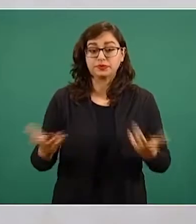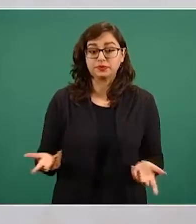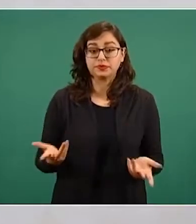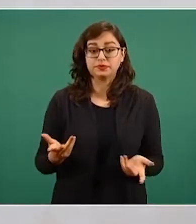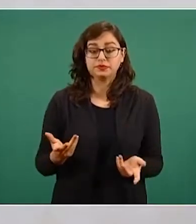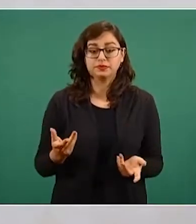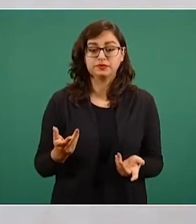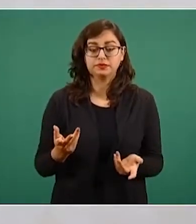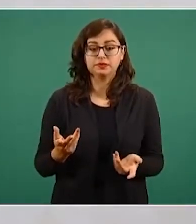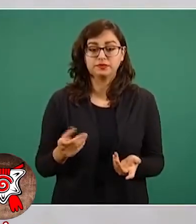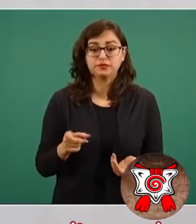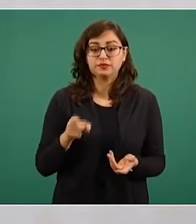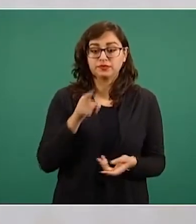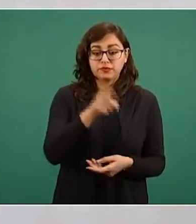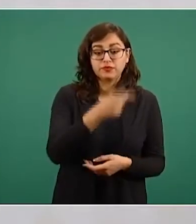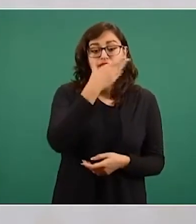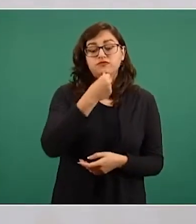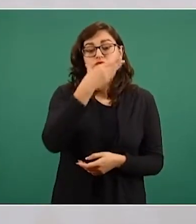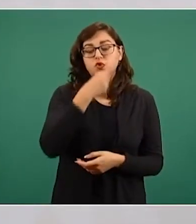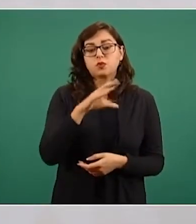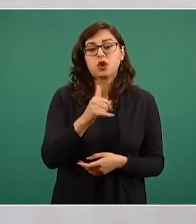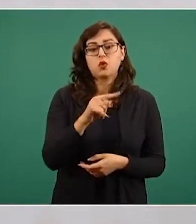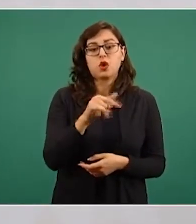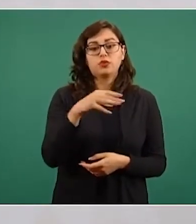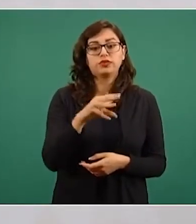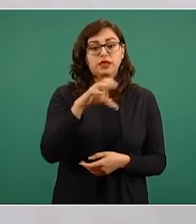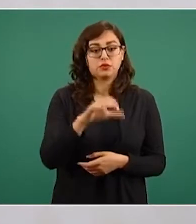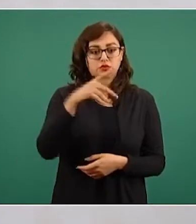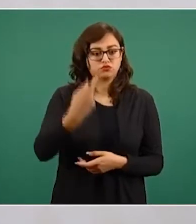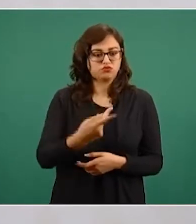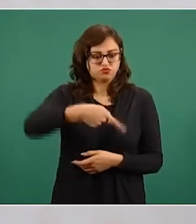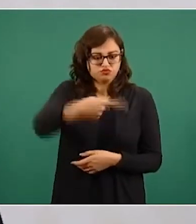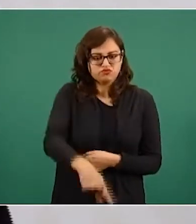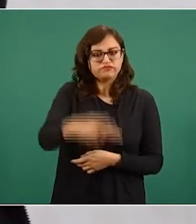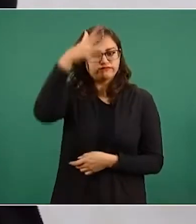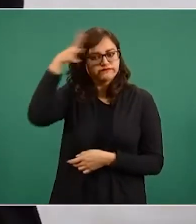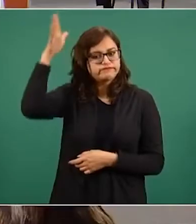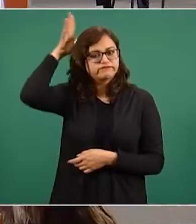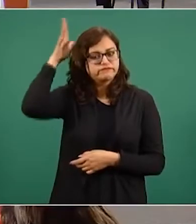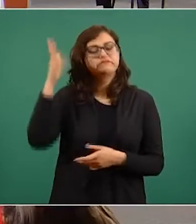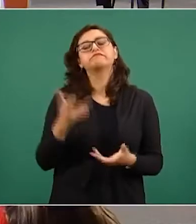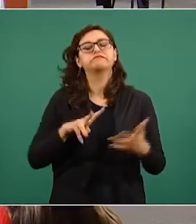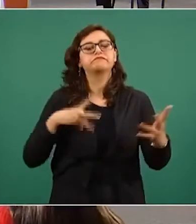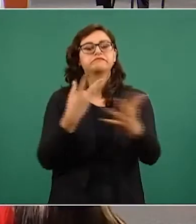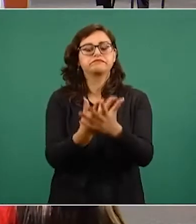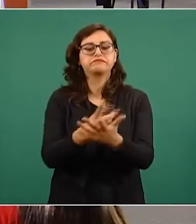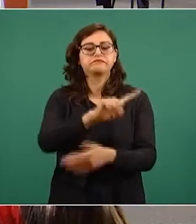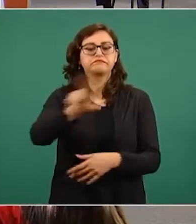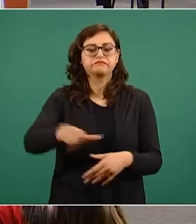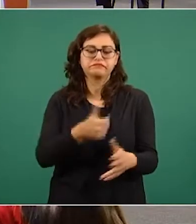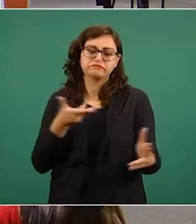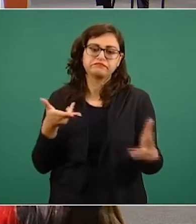asesinato de Cuauhtémoc, último mandatario azteca, en mil 525.